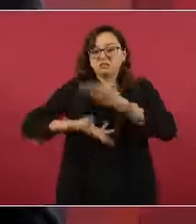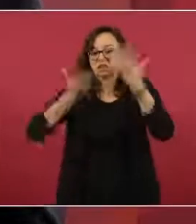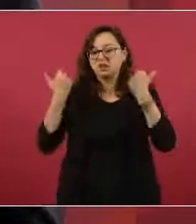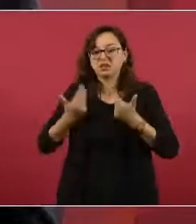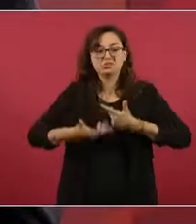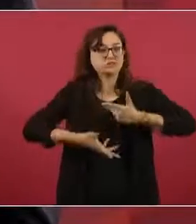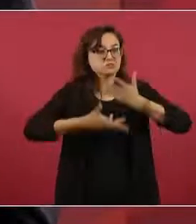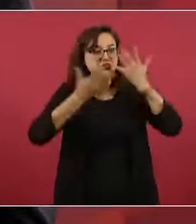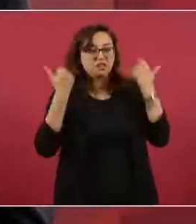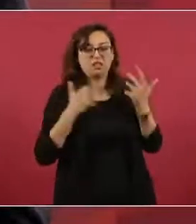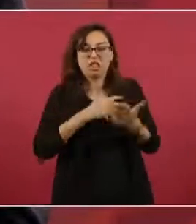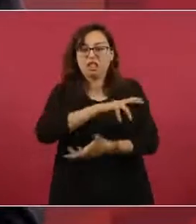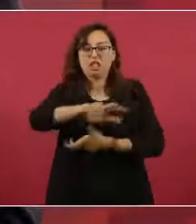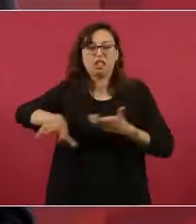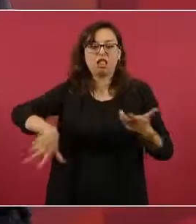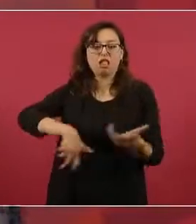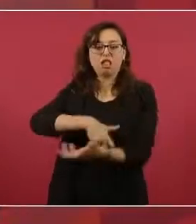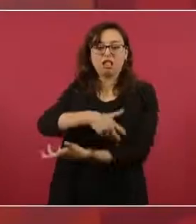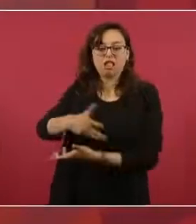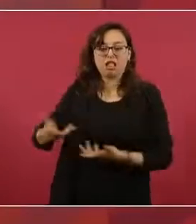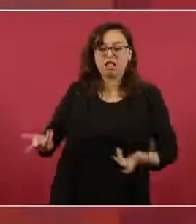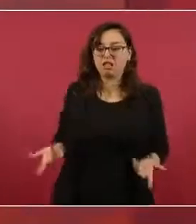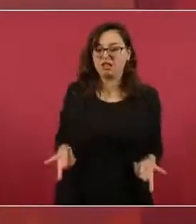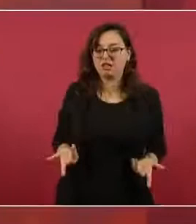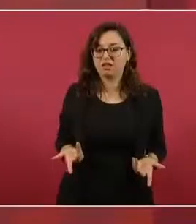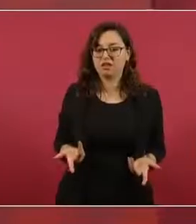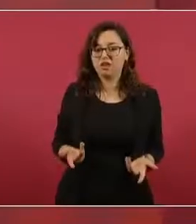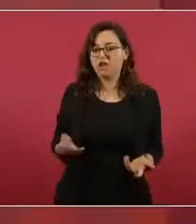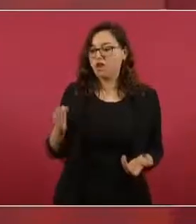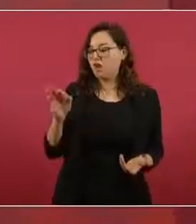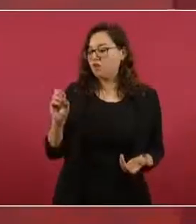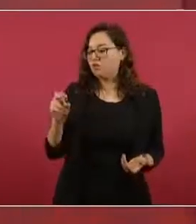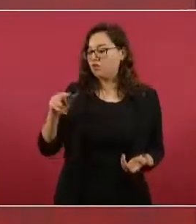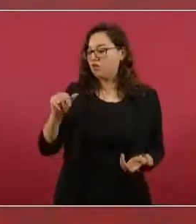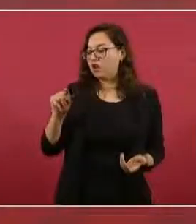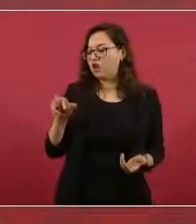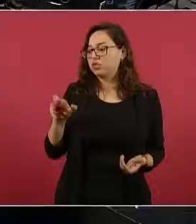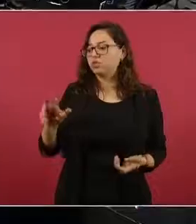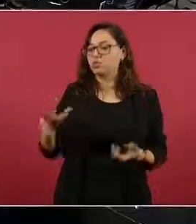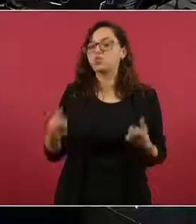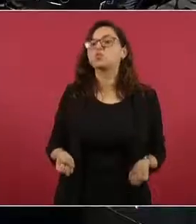o lo maneja el delegado de Fonatur.